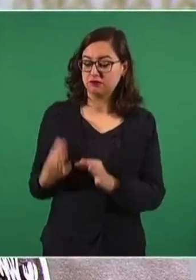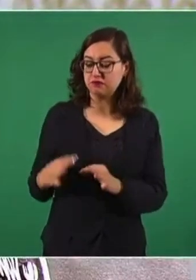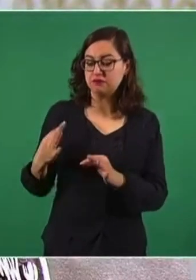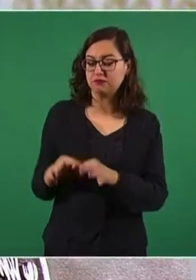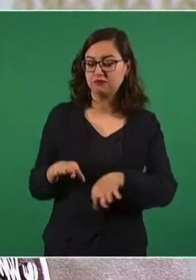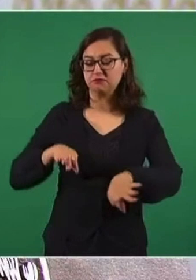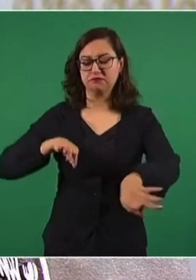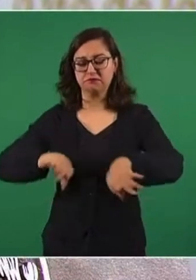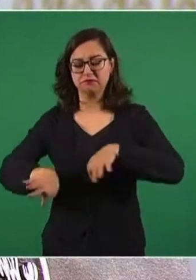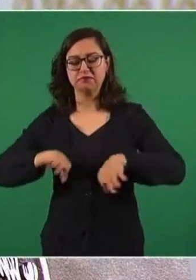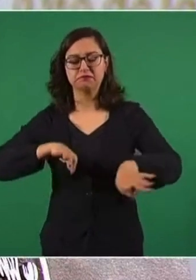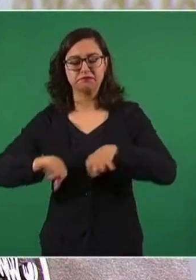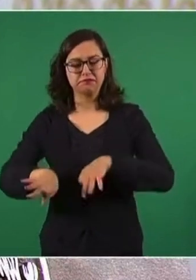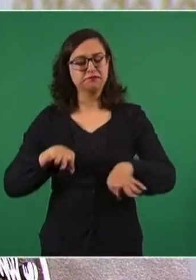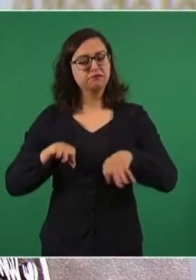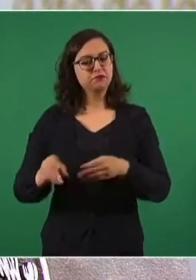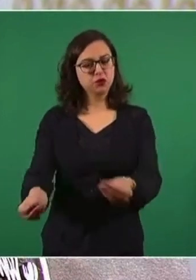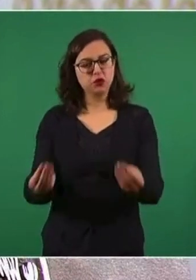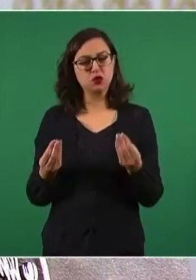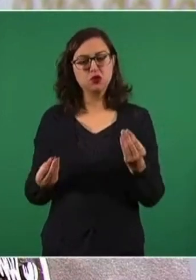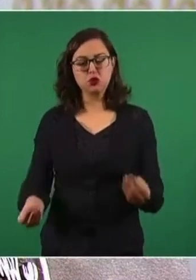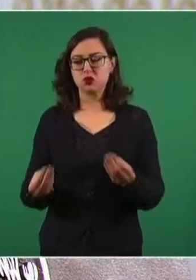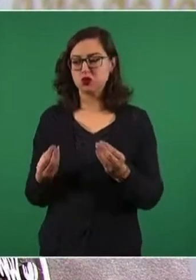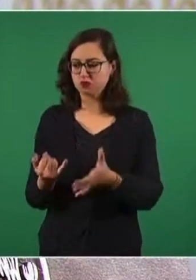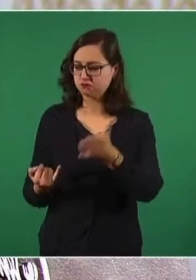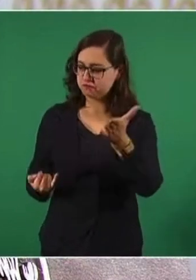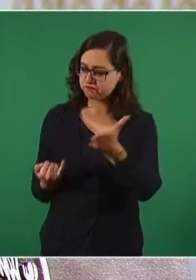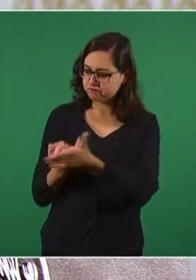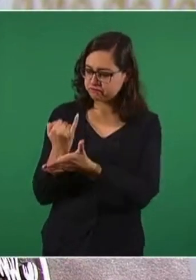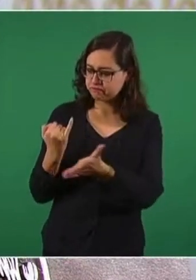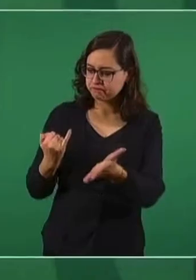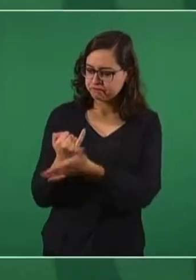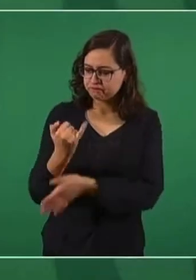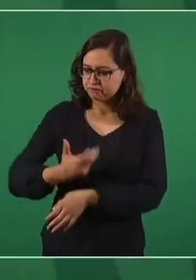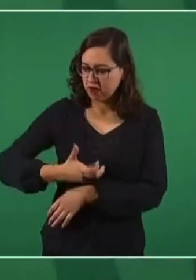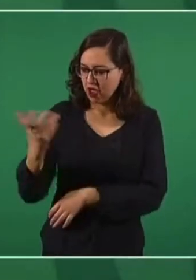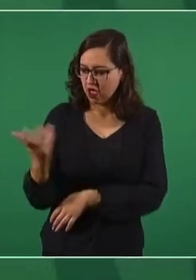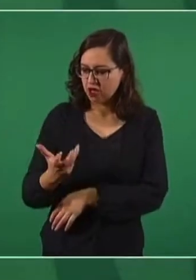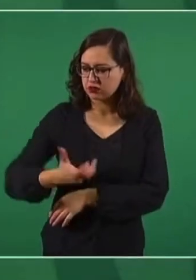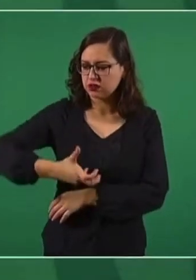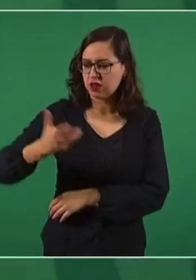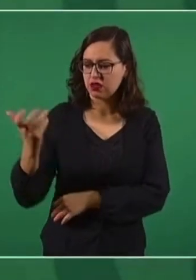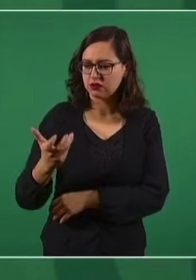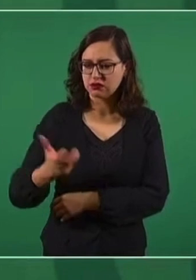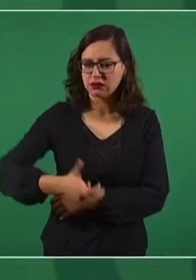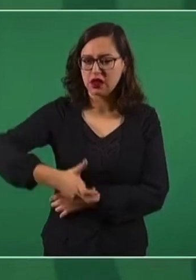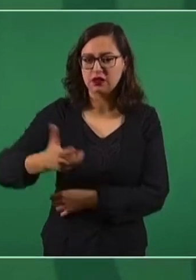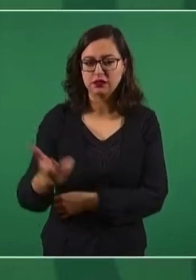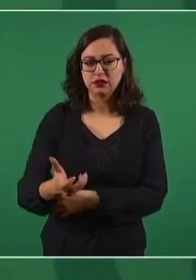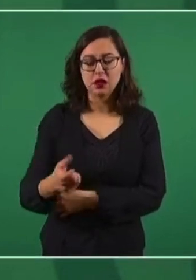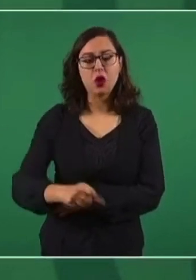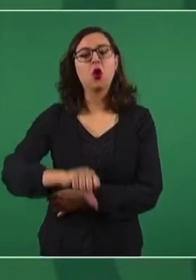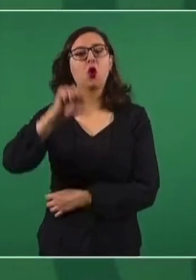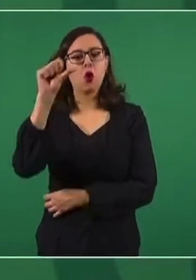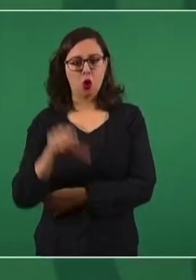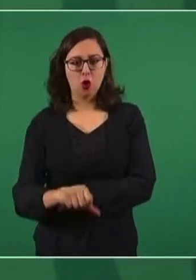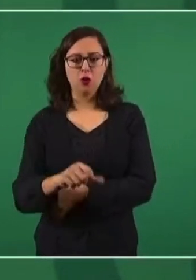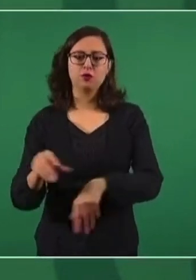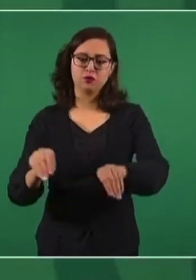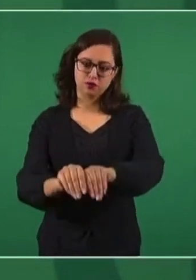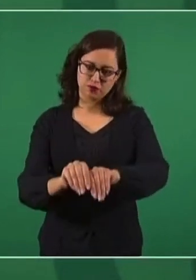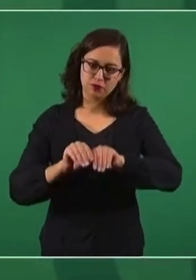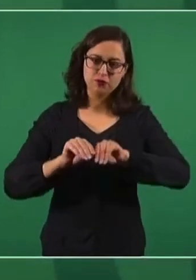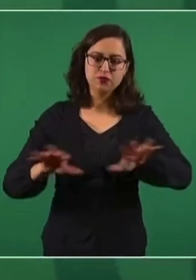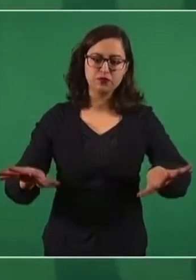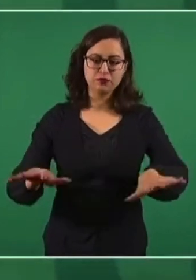acciones que consideramos es un buen momento para informarlas a todos ustedes. Describiré lo que compró